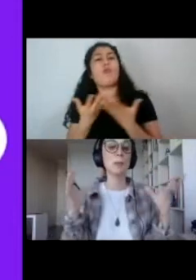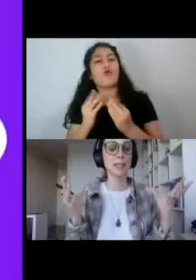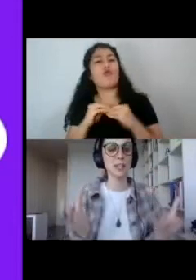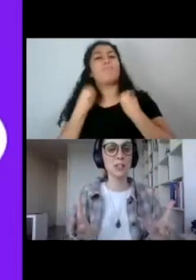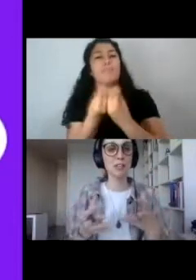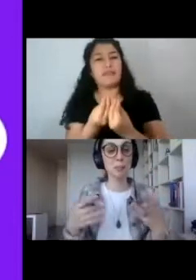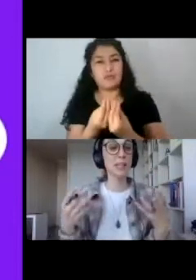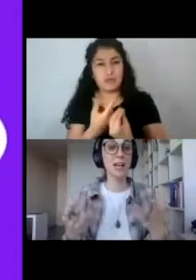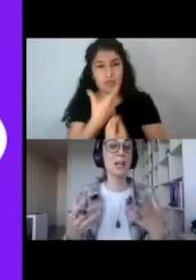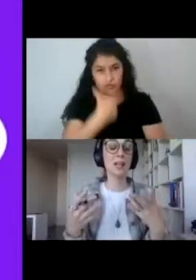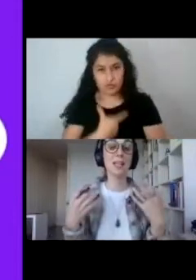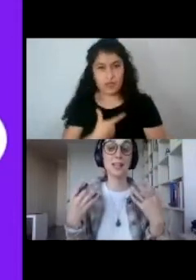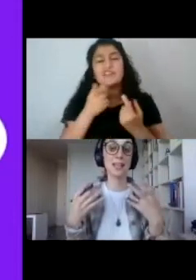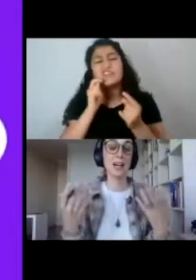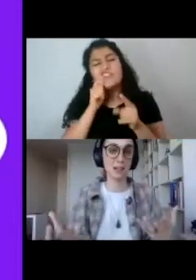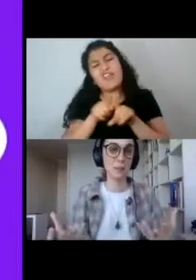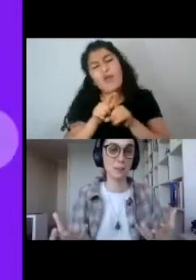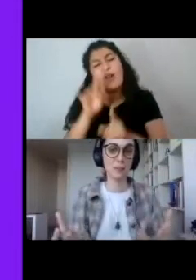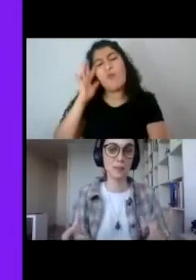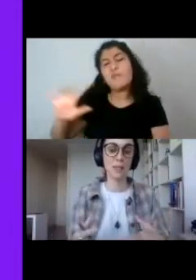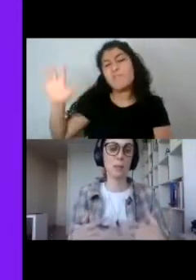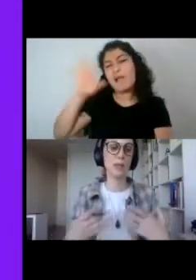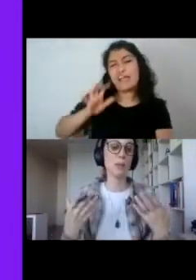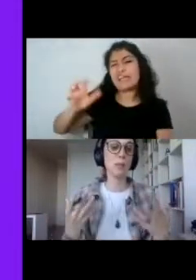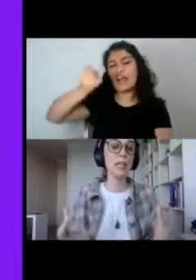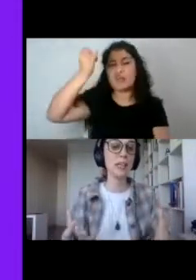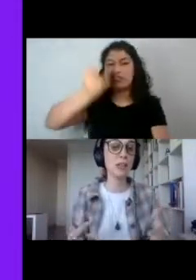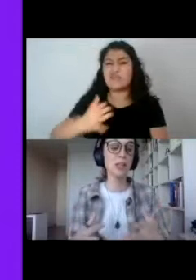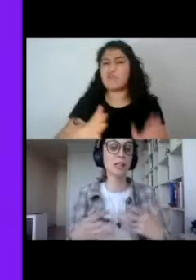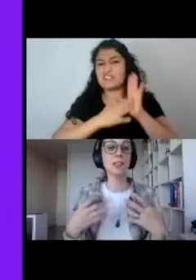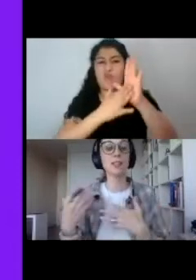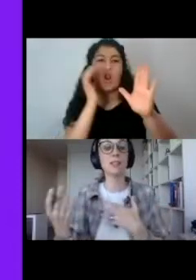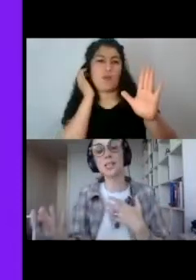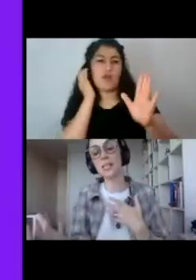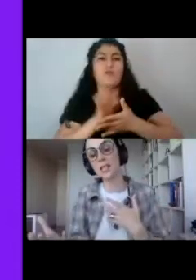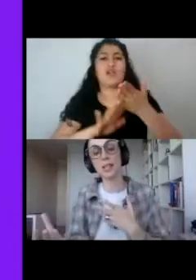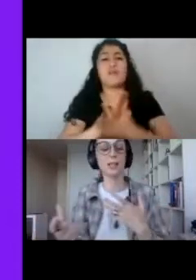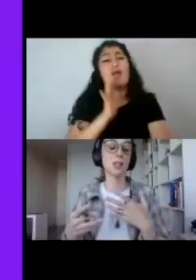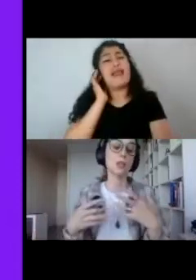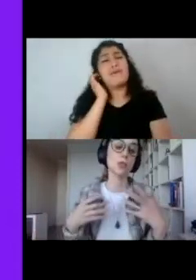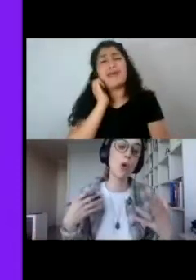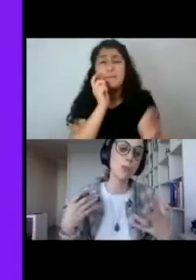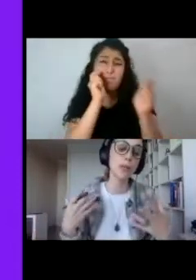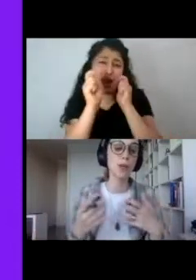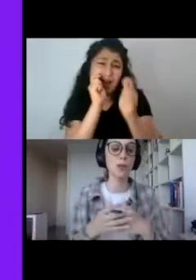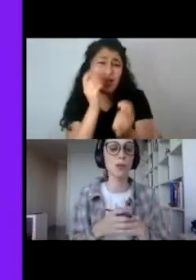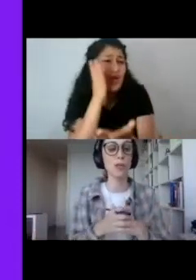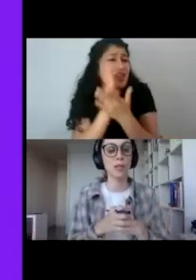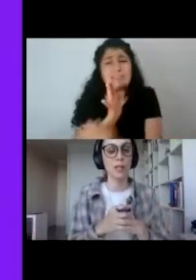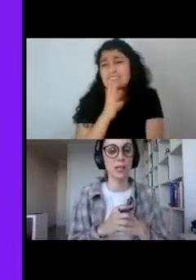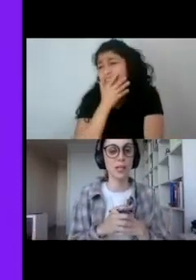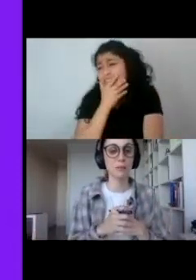como el imaginario de la feminidad ideal. La mujer en peligro, la que tiene que decidir entre dos hombres,